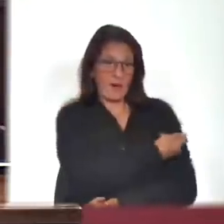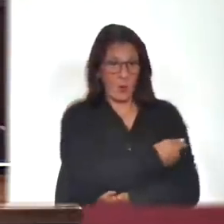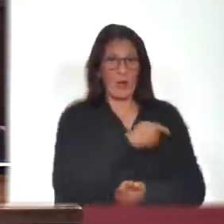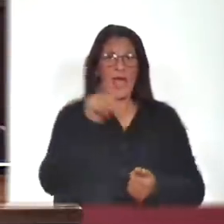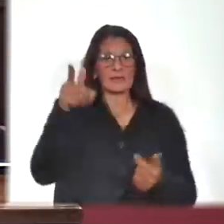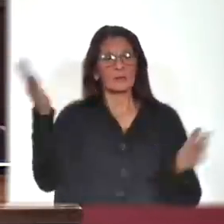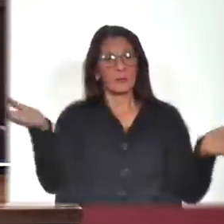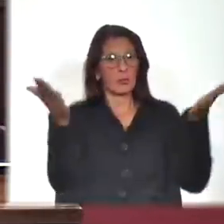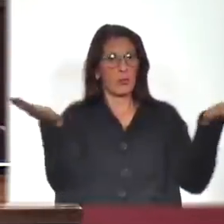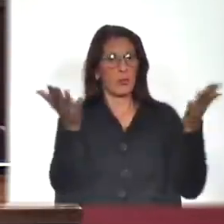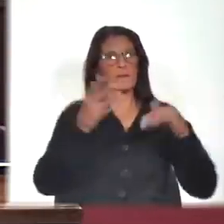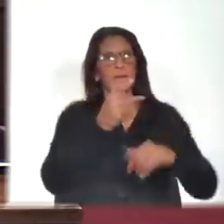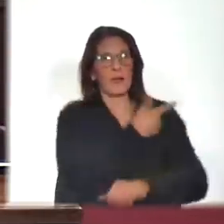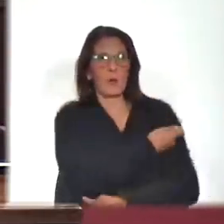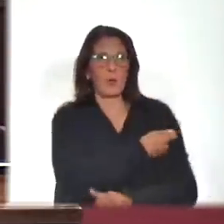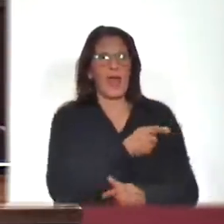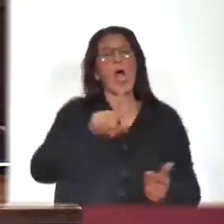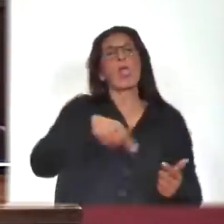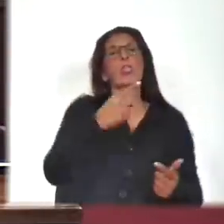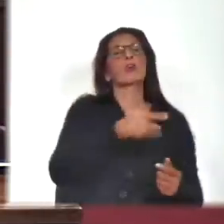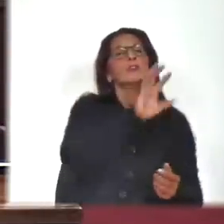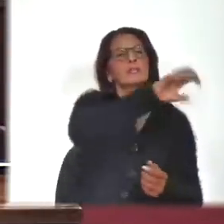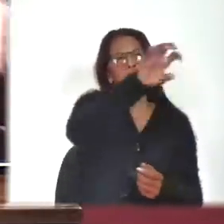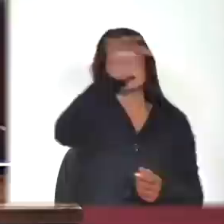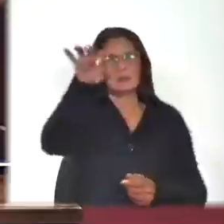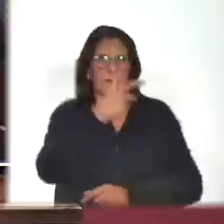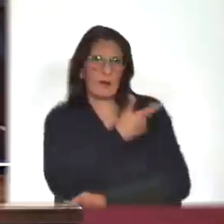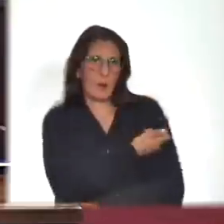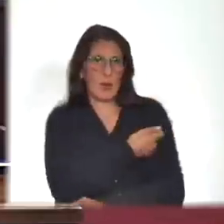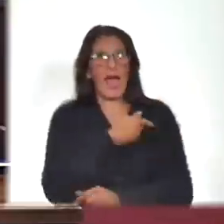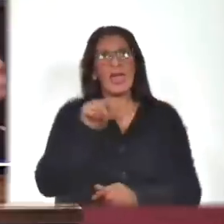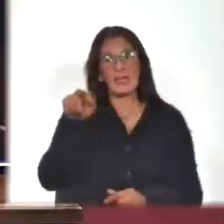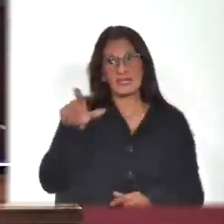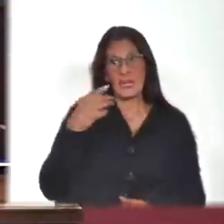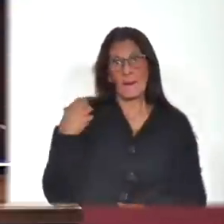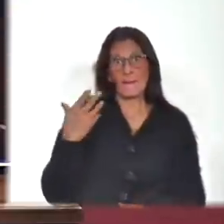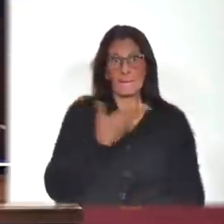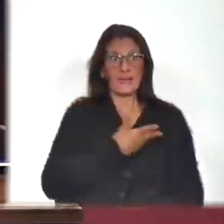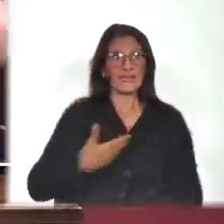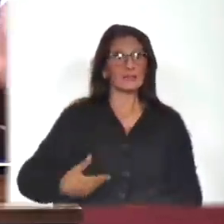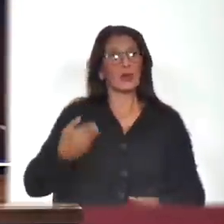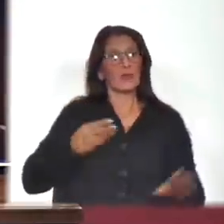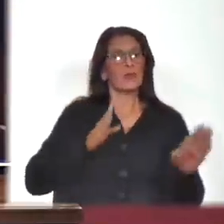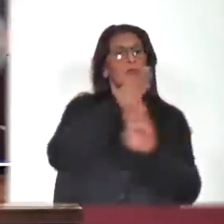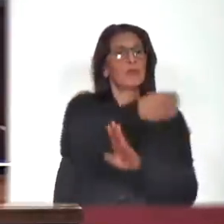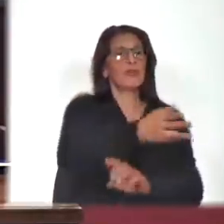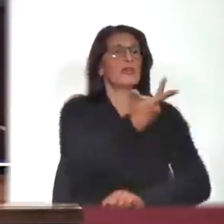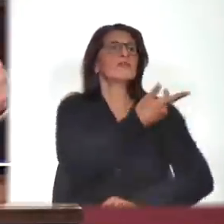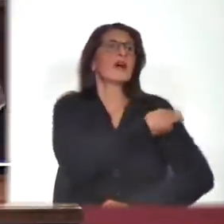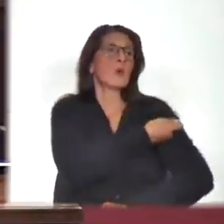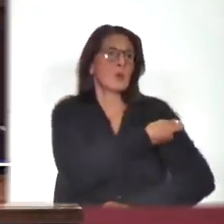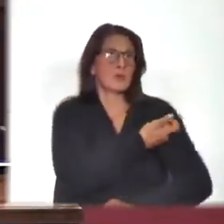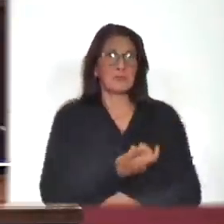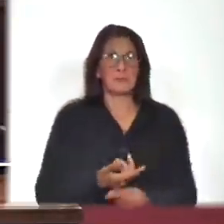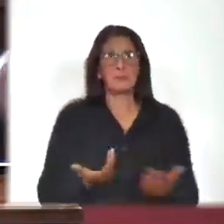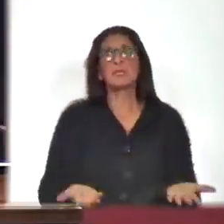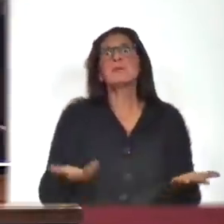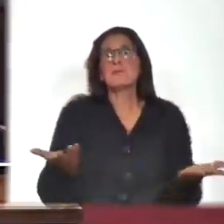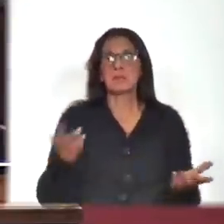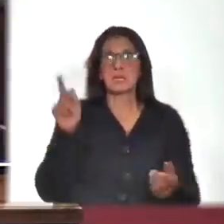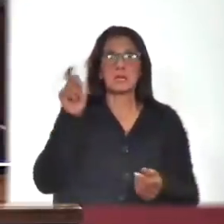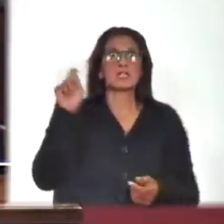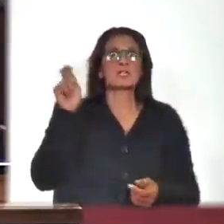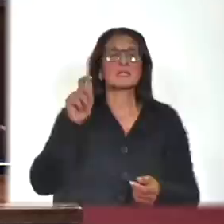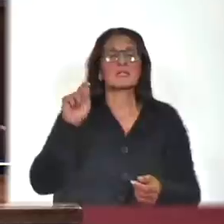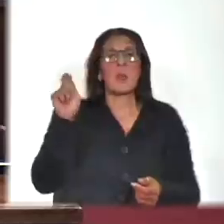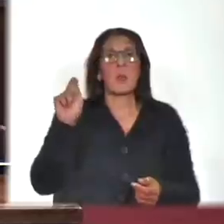el plan de vacunación, el que dijo dónde van a estar los vacunatorios. Pues ese señor, el ministro, fue y se vacunó con alguien que probablemente sea también funcionario de salud pública y